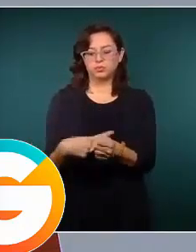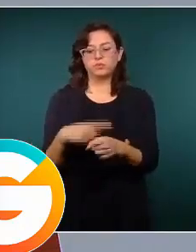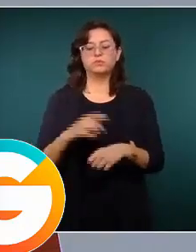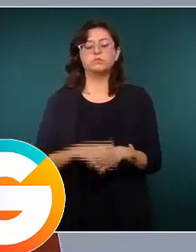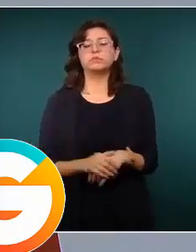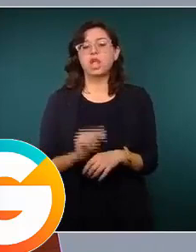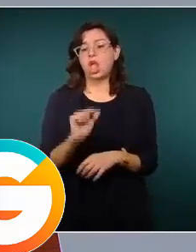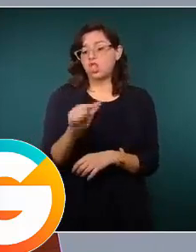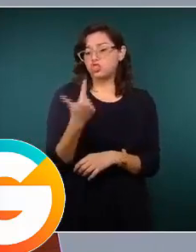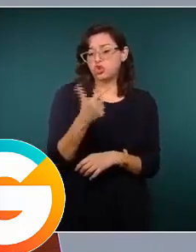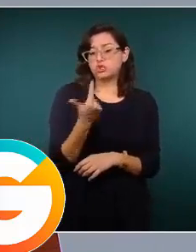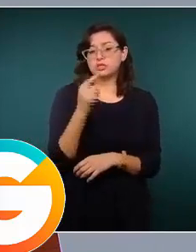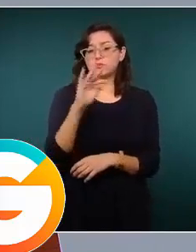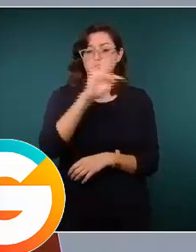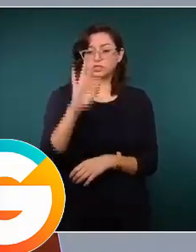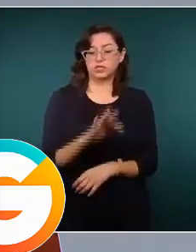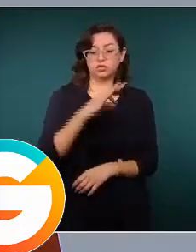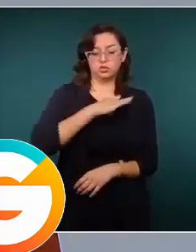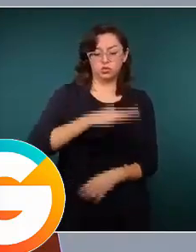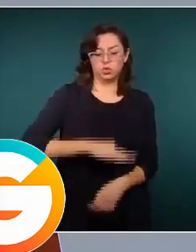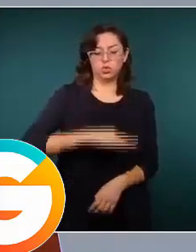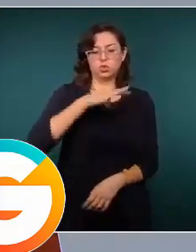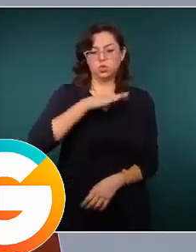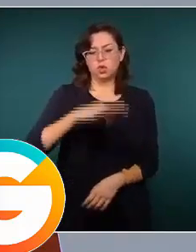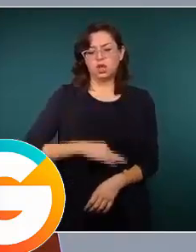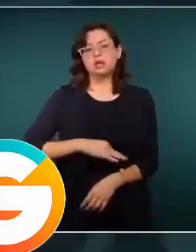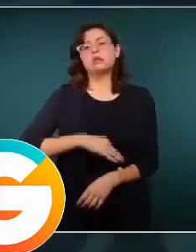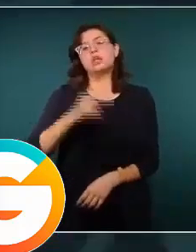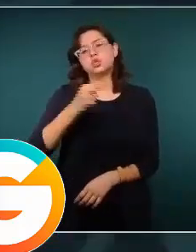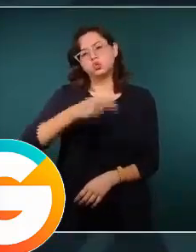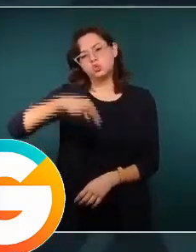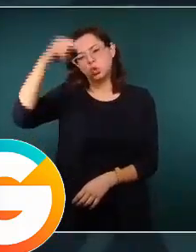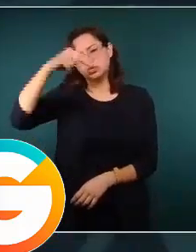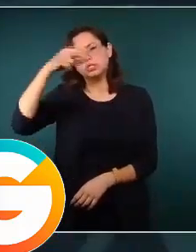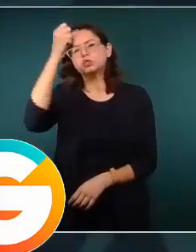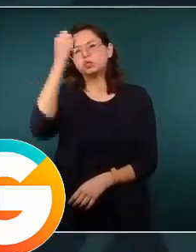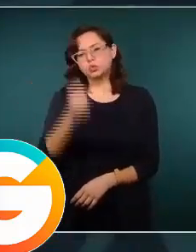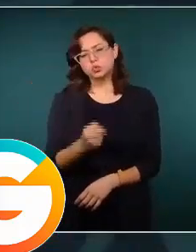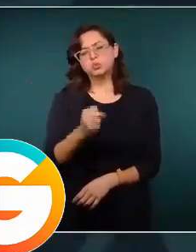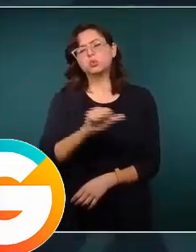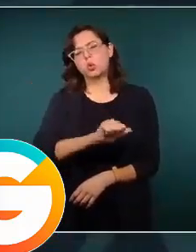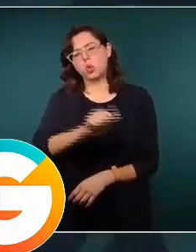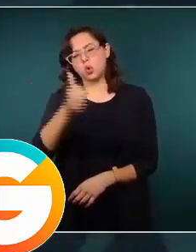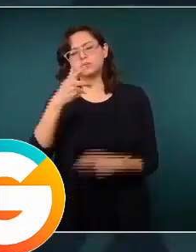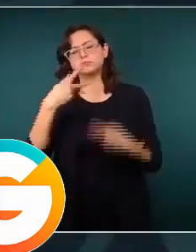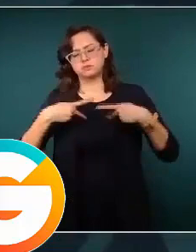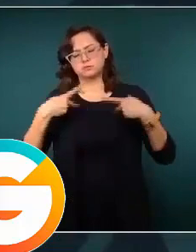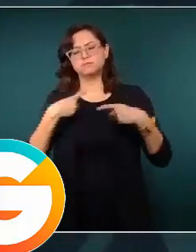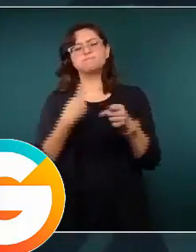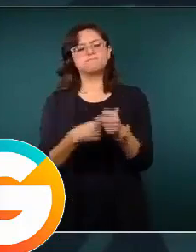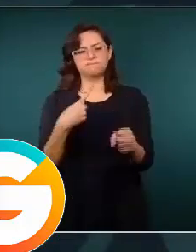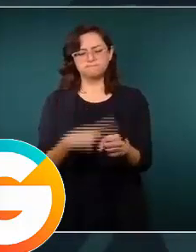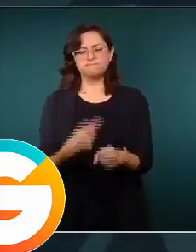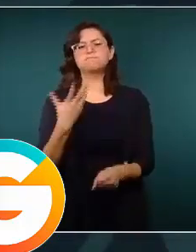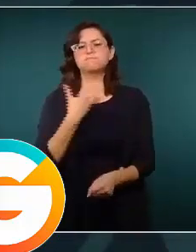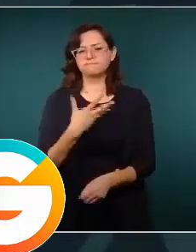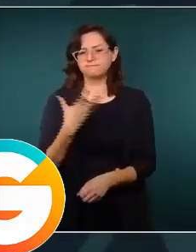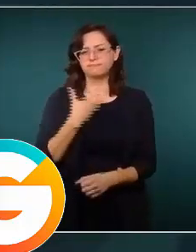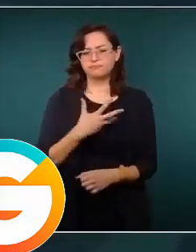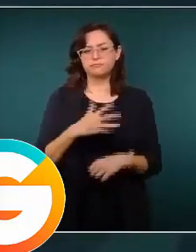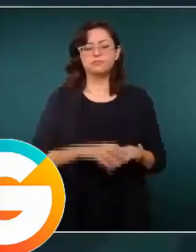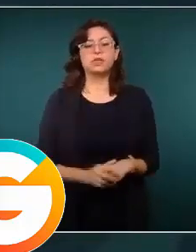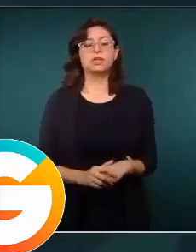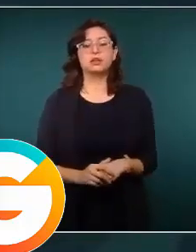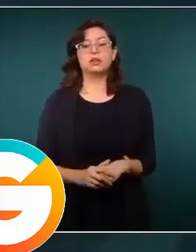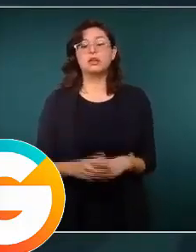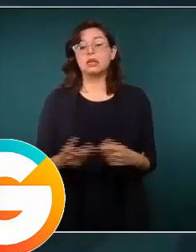12 por ciento en el Valle de Toluca y el resto en la zona norte y sur del Estado. Quiero resaltar que estamos trabajando y